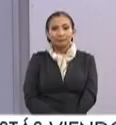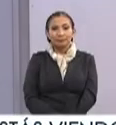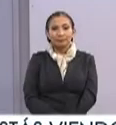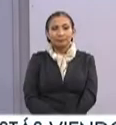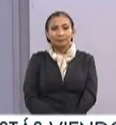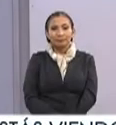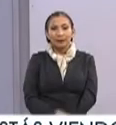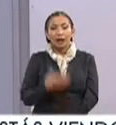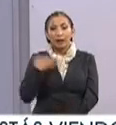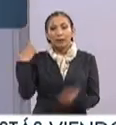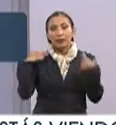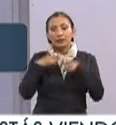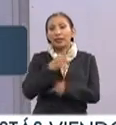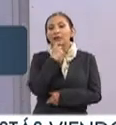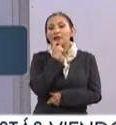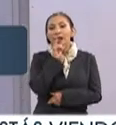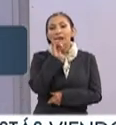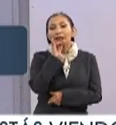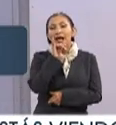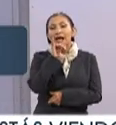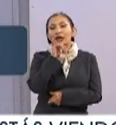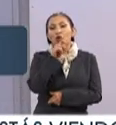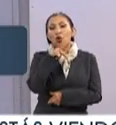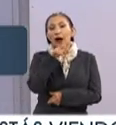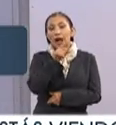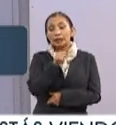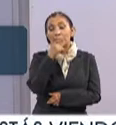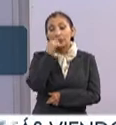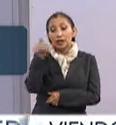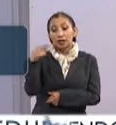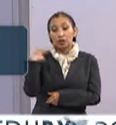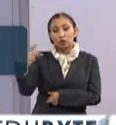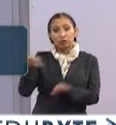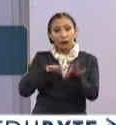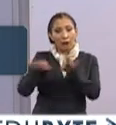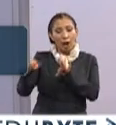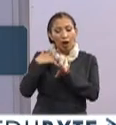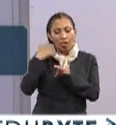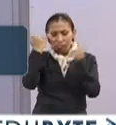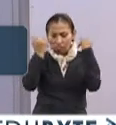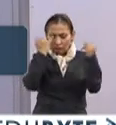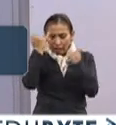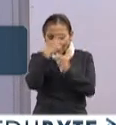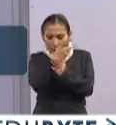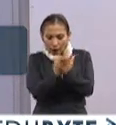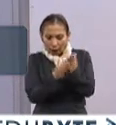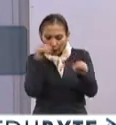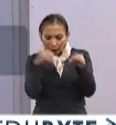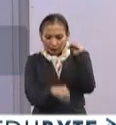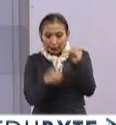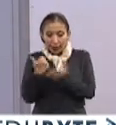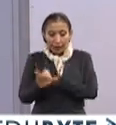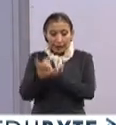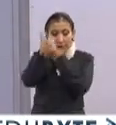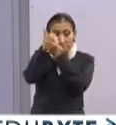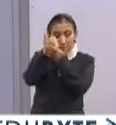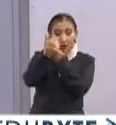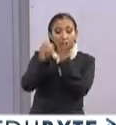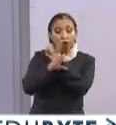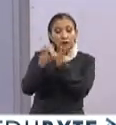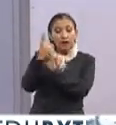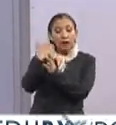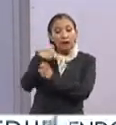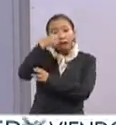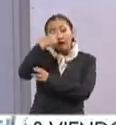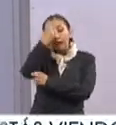Bueno, la profesora finlandesa Linda Liukas ha dedicado gran parte de su vida laboral a desarrollar diversos programas y herramientas que